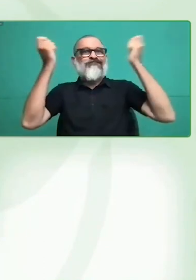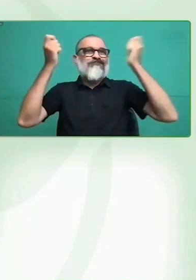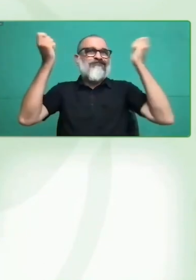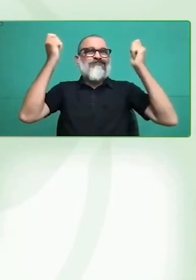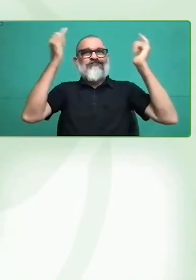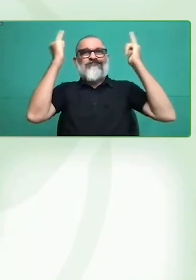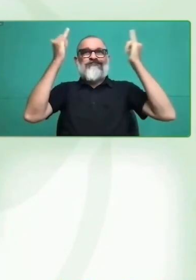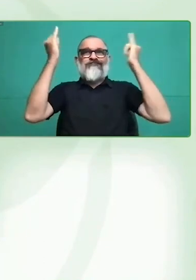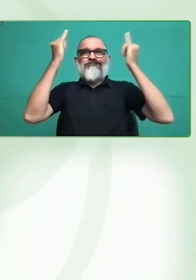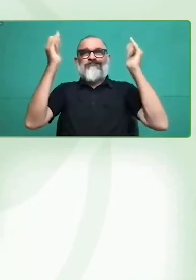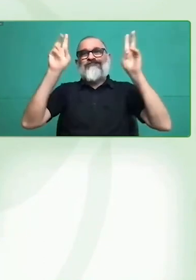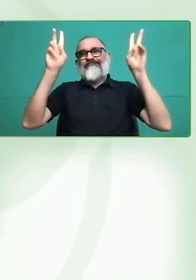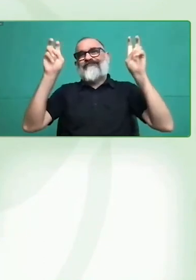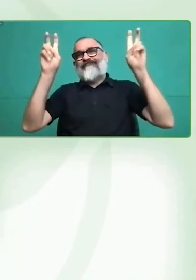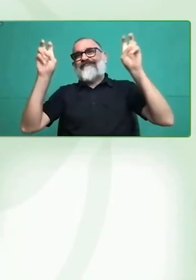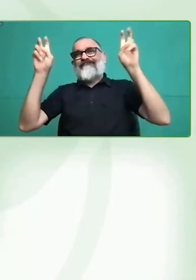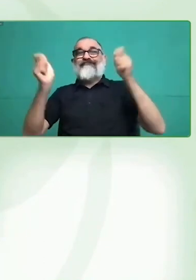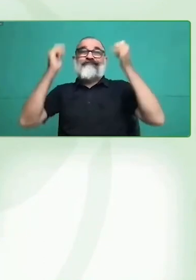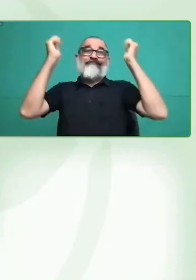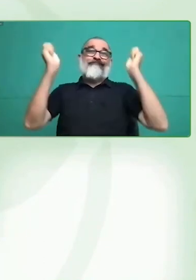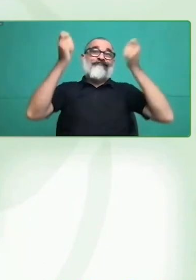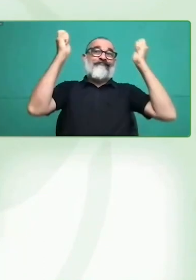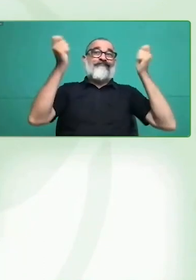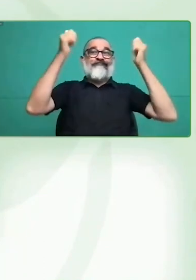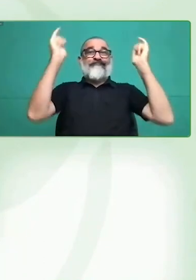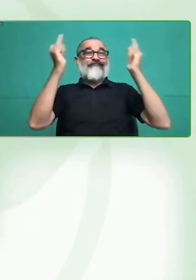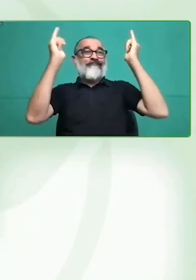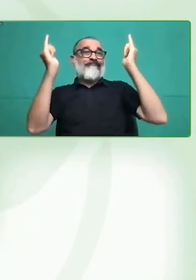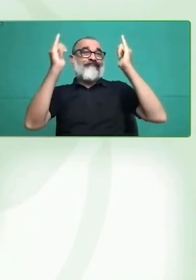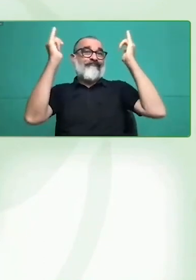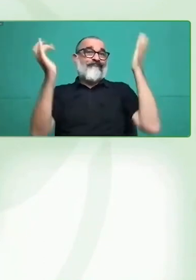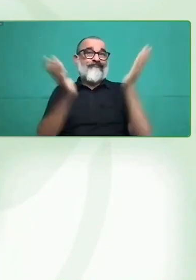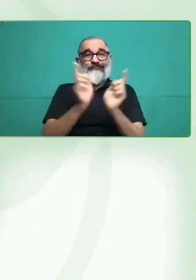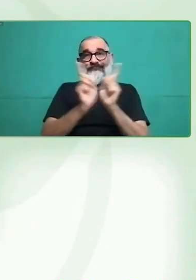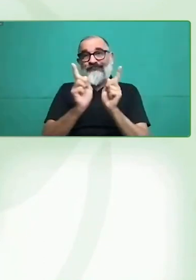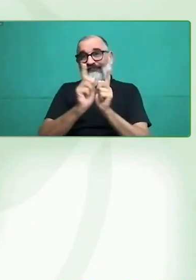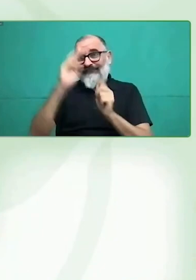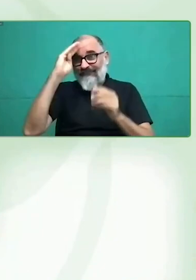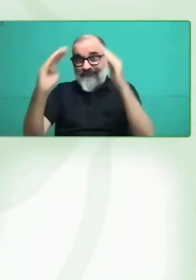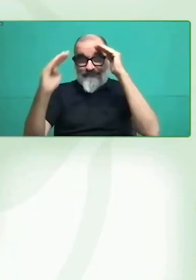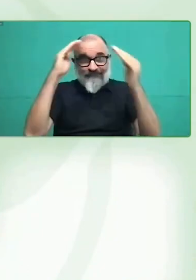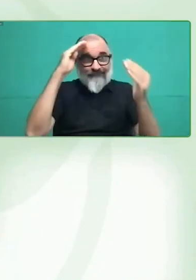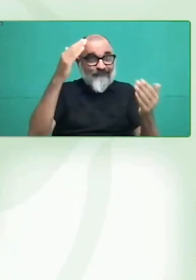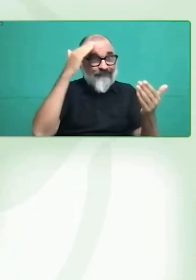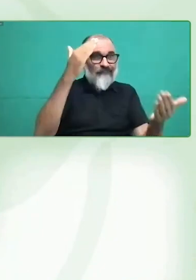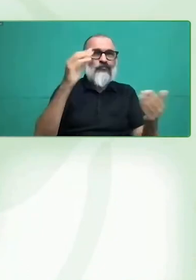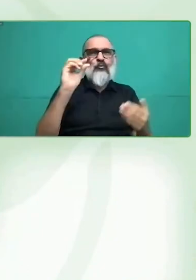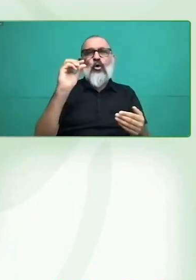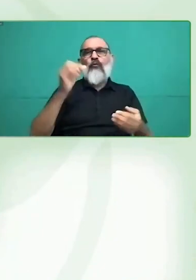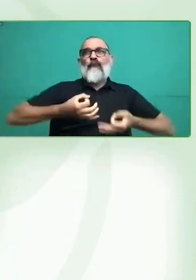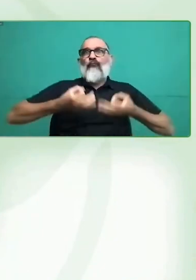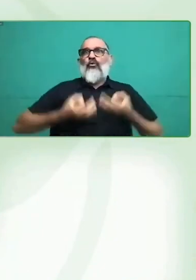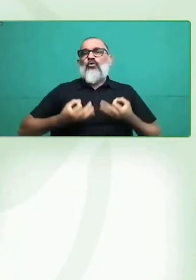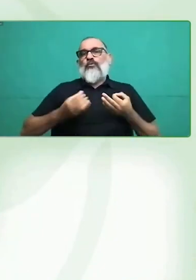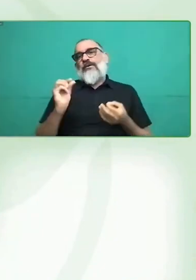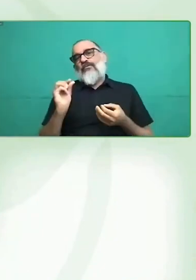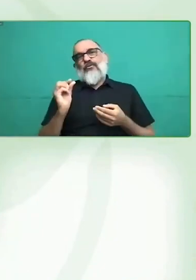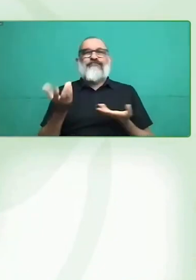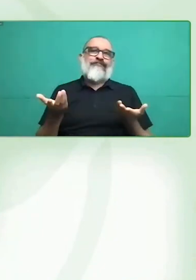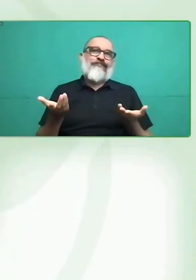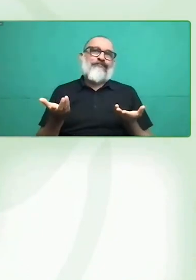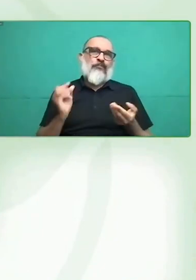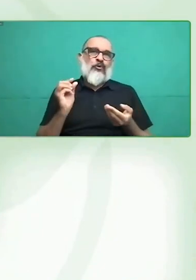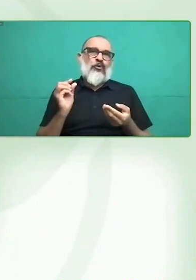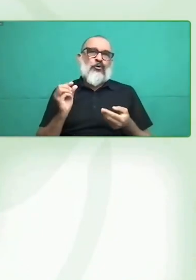poco menos protocolar, porque tenemos muchísimos saludos de inauguración siempre. Y en esta oportunidad queremos